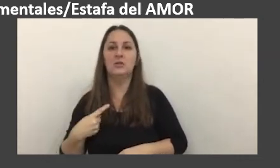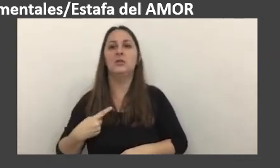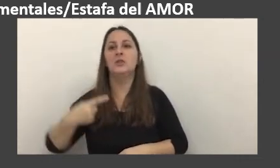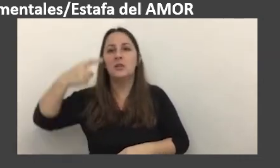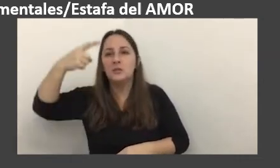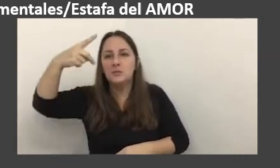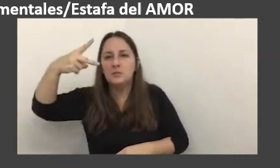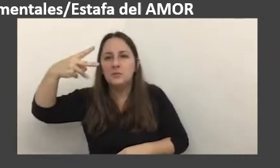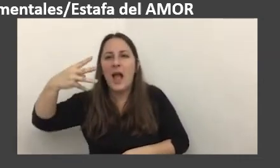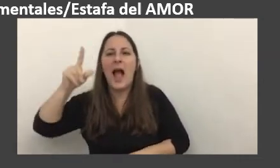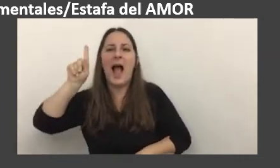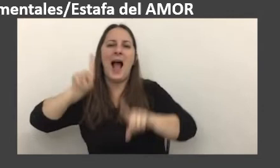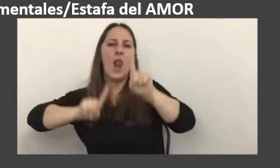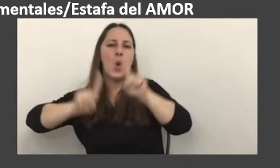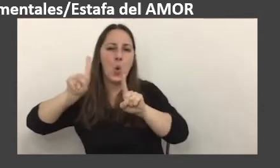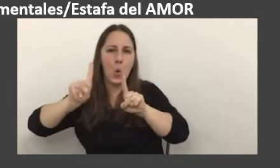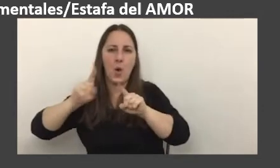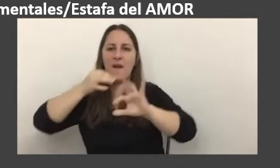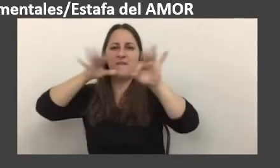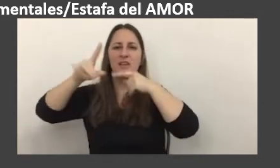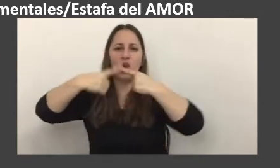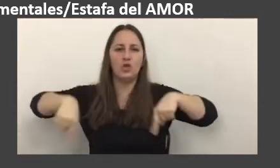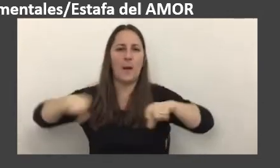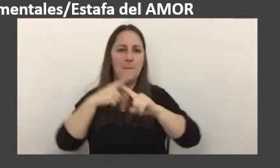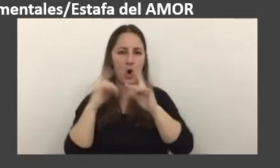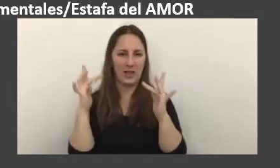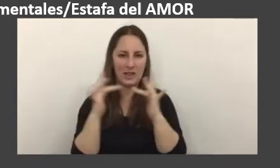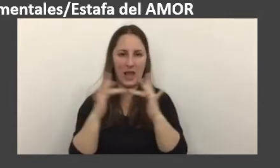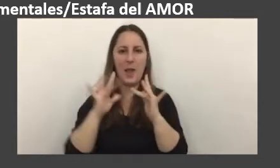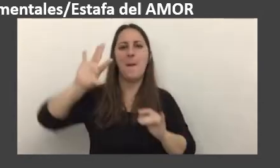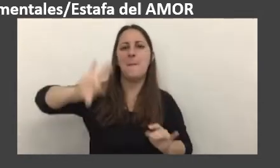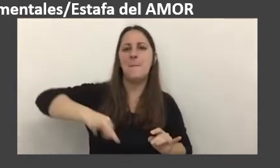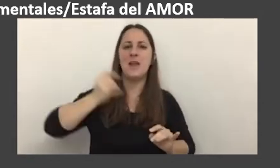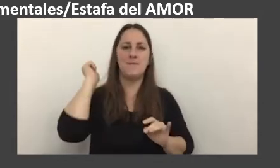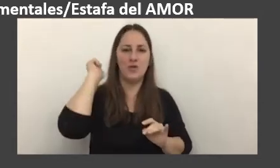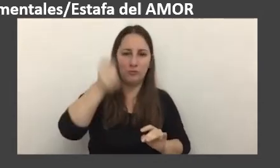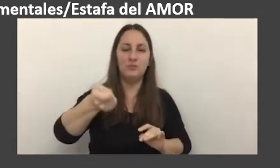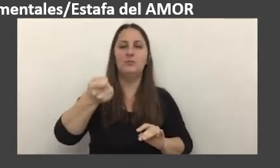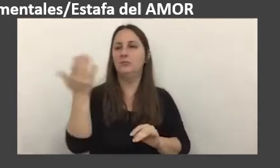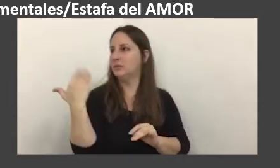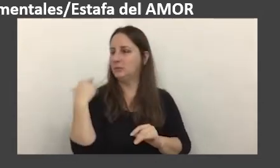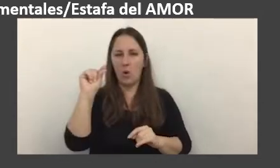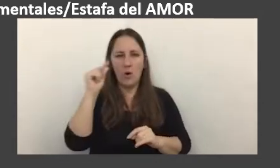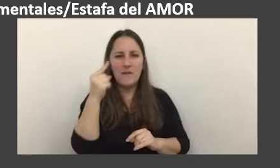solo algunas mencionamos ventas de productos por internet premios sorteos vimos últimamente